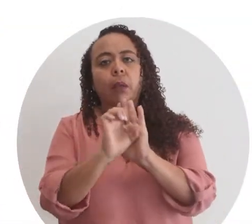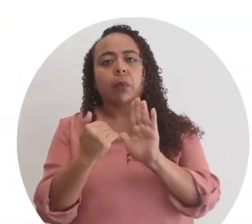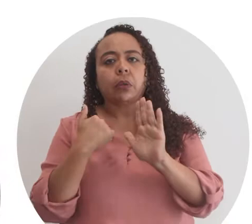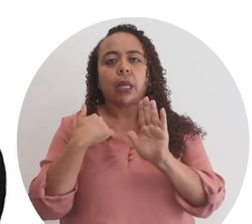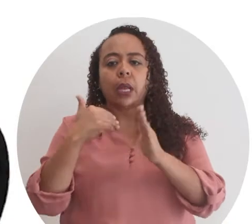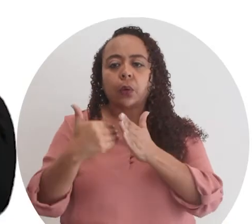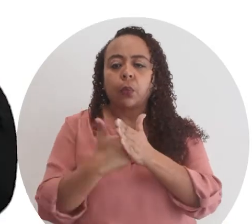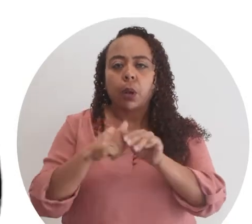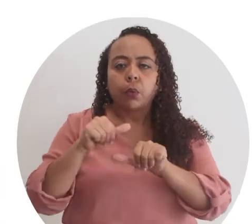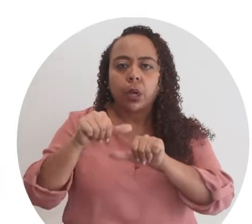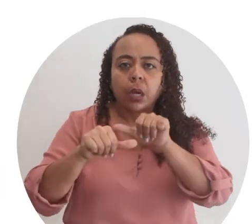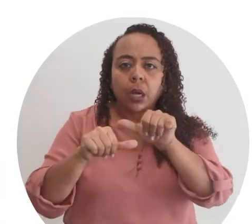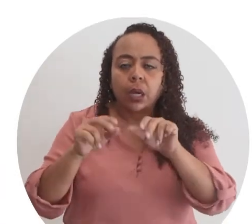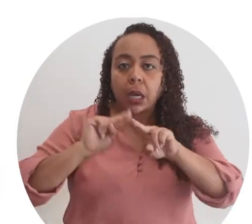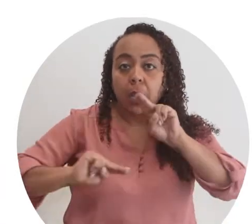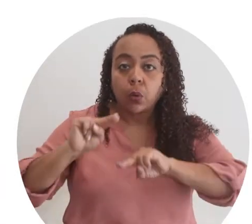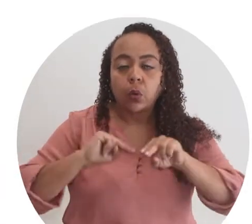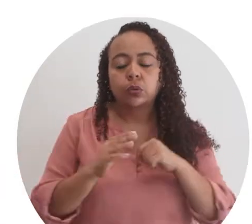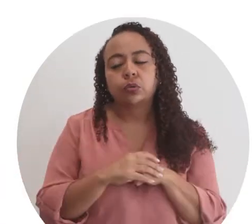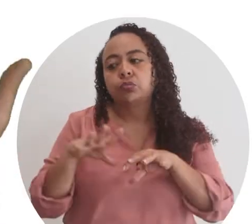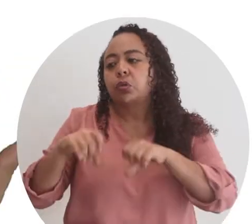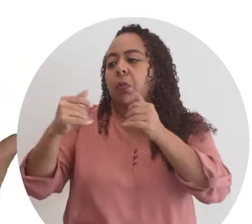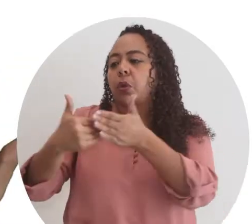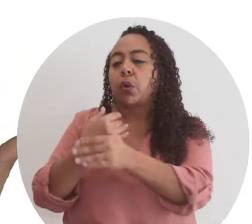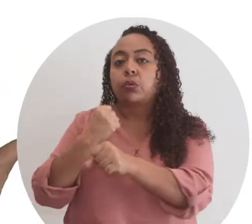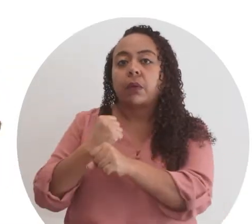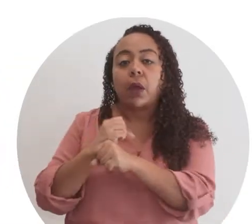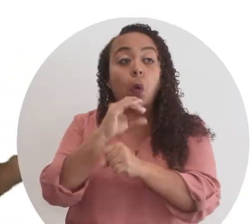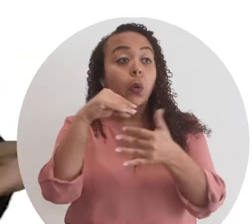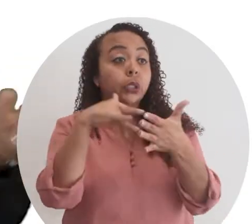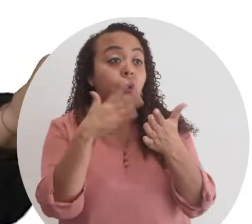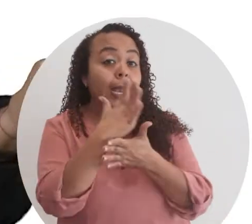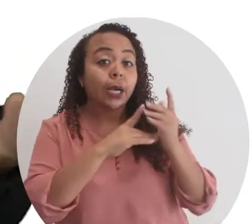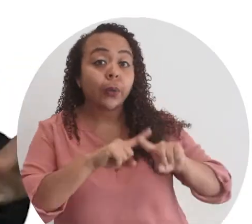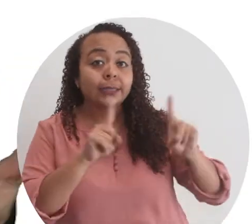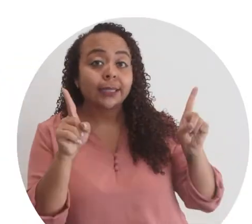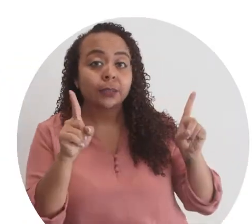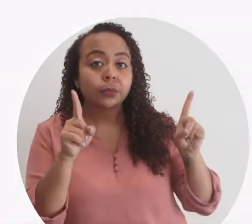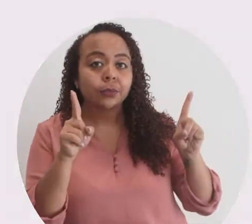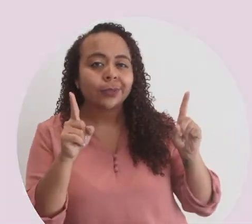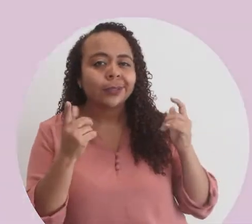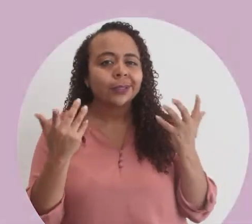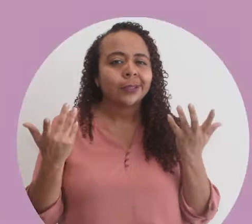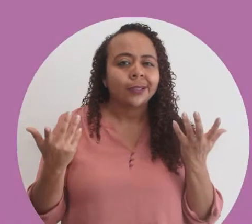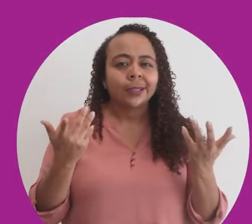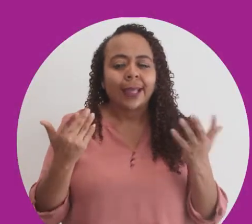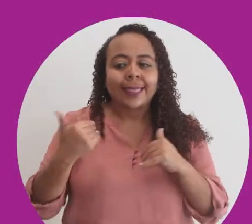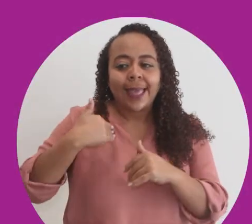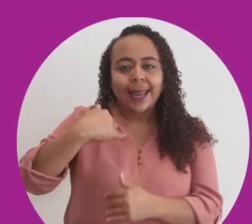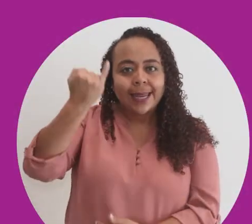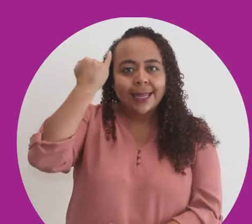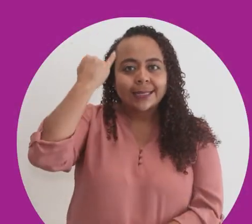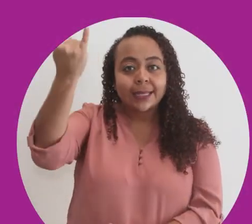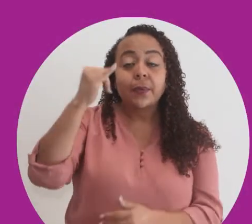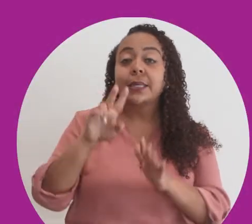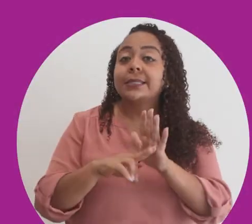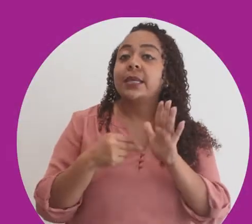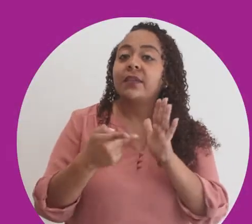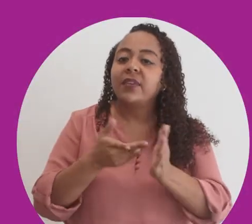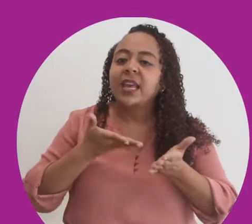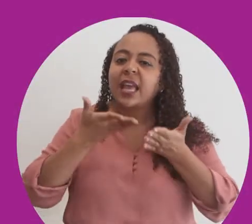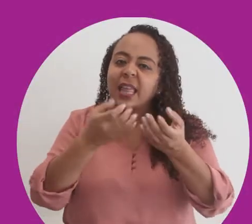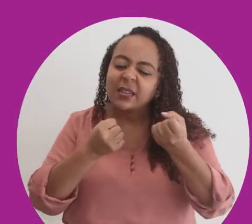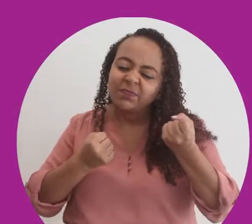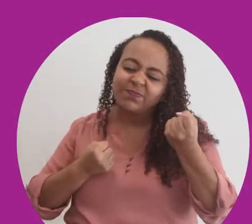ejemplo, emprender un nuevo negocio, tomar un nuevo trabajo o estudiar algo distinto. Tener iniciativa